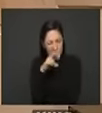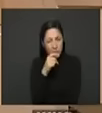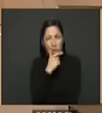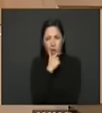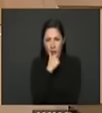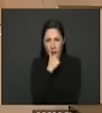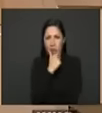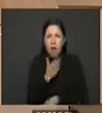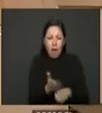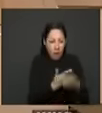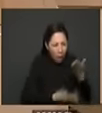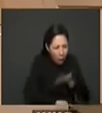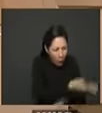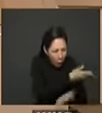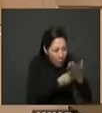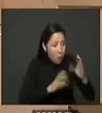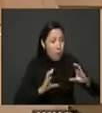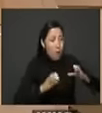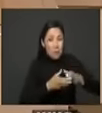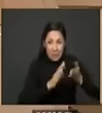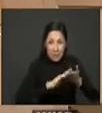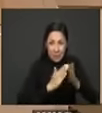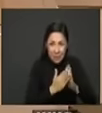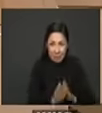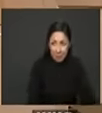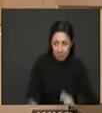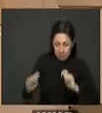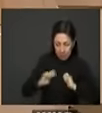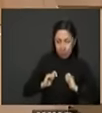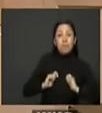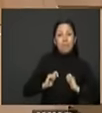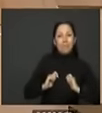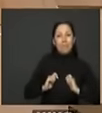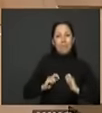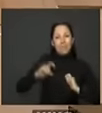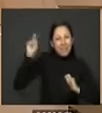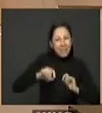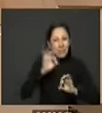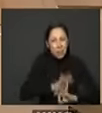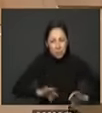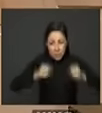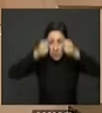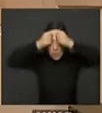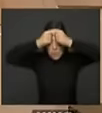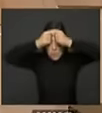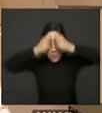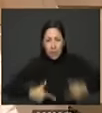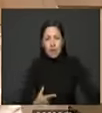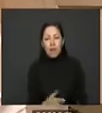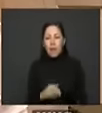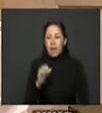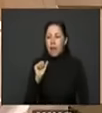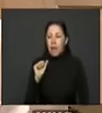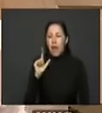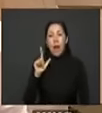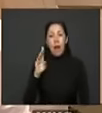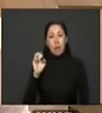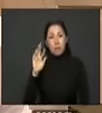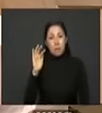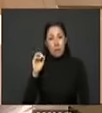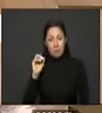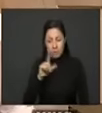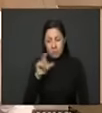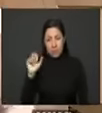compartido en la Comisión de Paz la filosofía del Estado colombiano desde Alberto Lleras Camargo primer